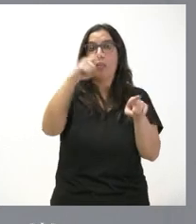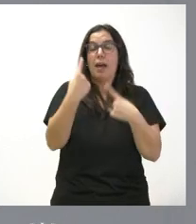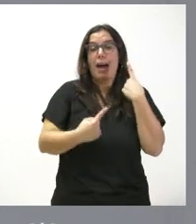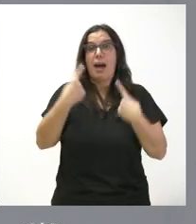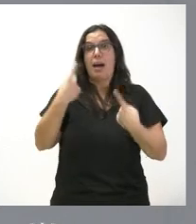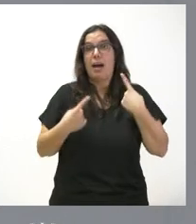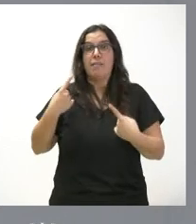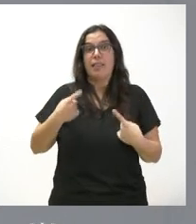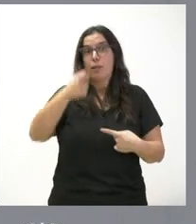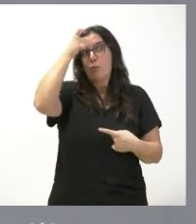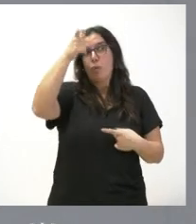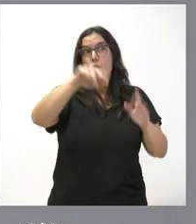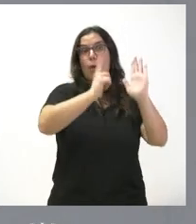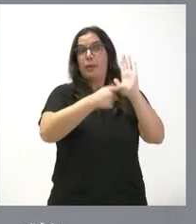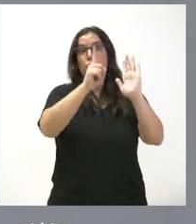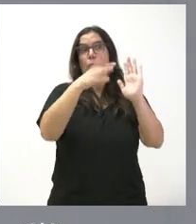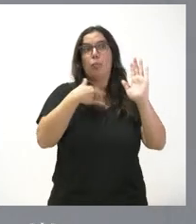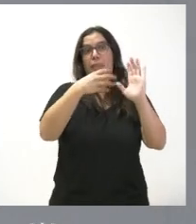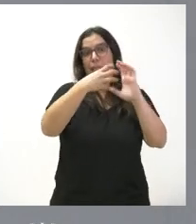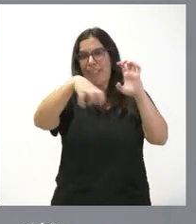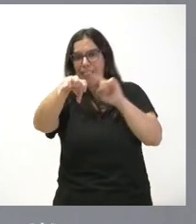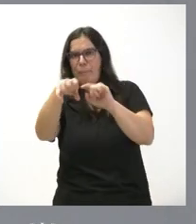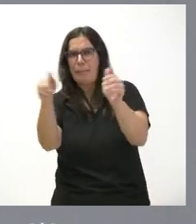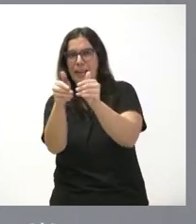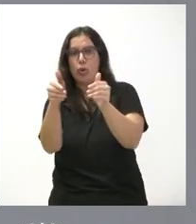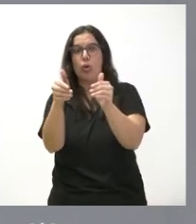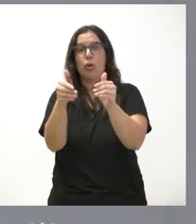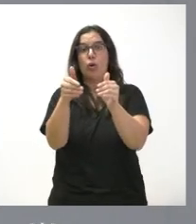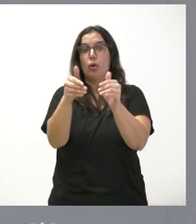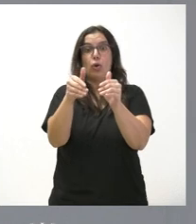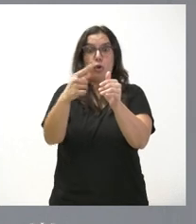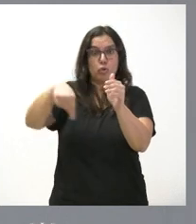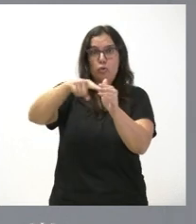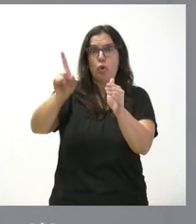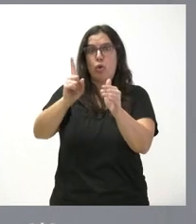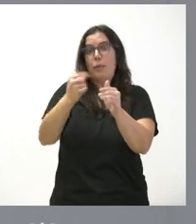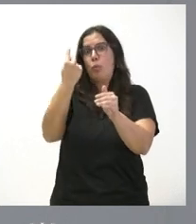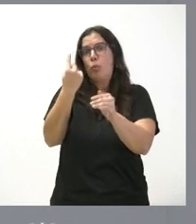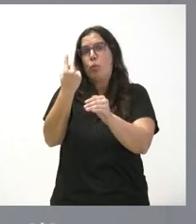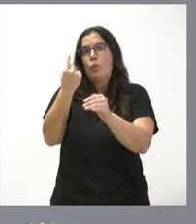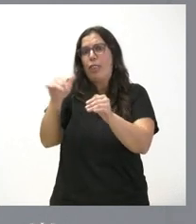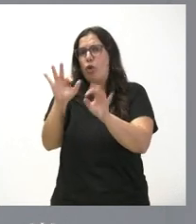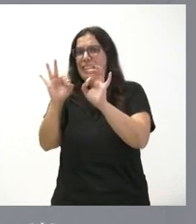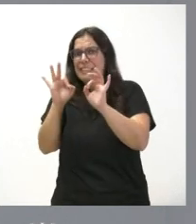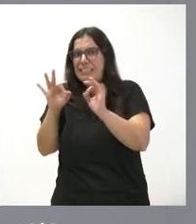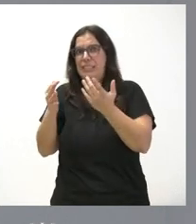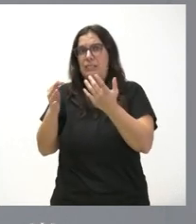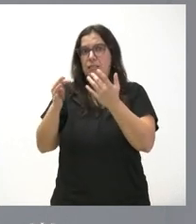en un municipio entero, sino en una entidad local menor y a veces ni siquiera en el conjunto de la entidad local, sino a veces en una zona de sombra